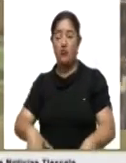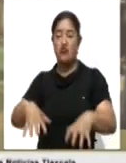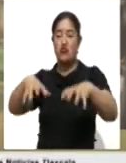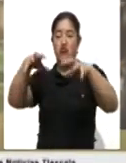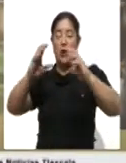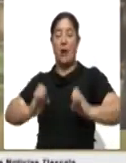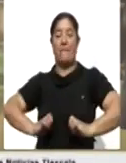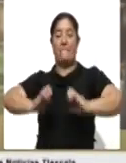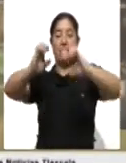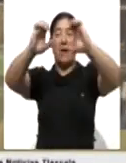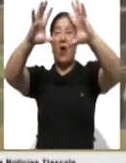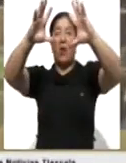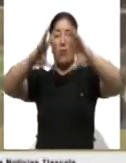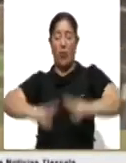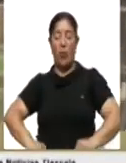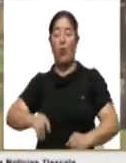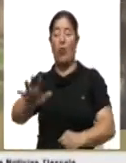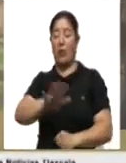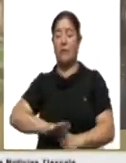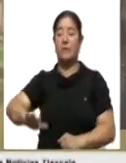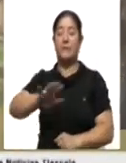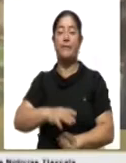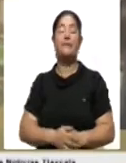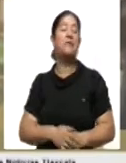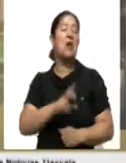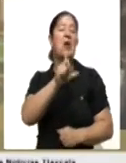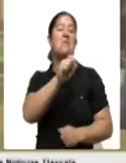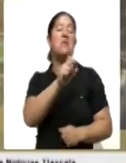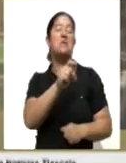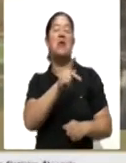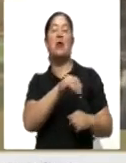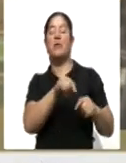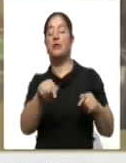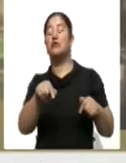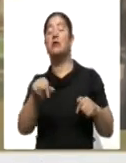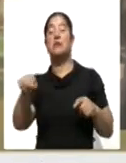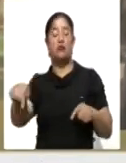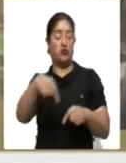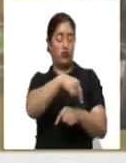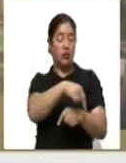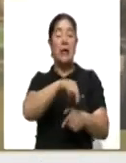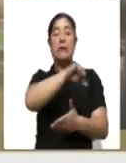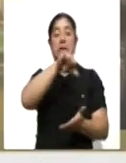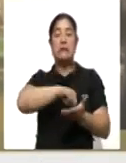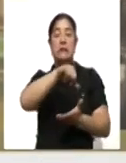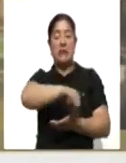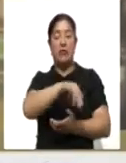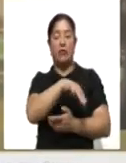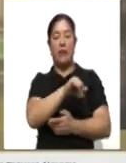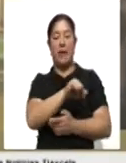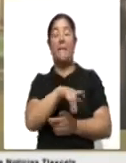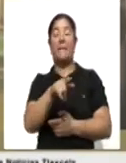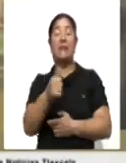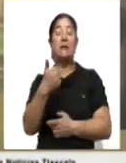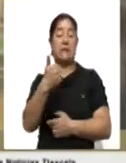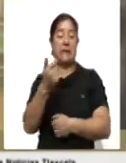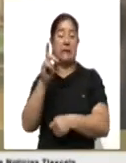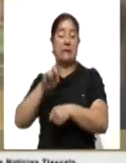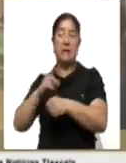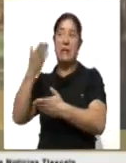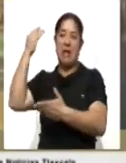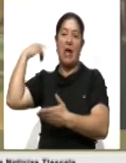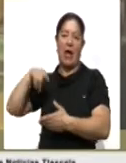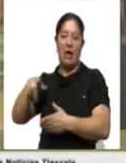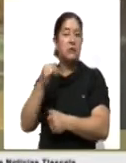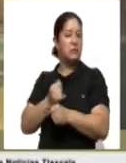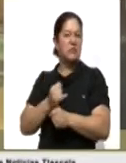South, ubicado en Surfside, a unos 20 kilómetros del centro de Miami, que se desplomó hace seis días por causas que se